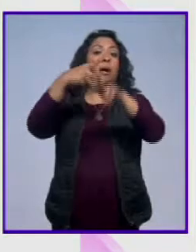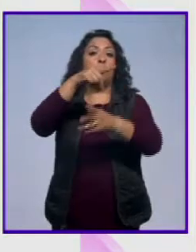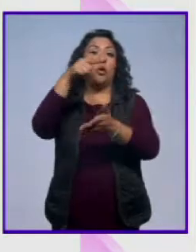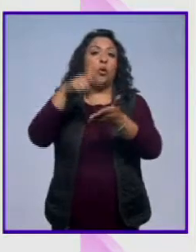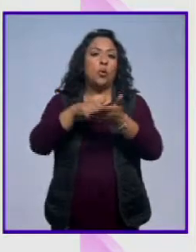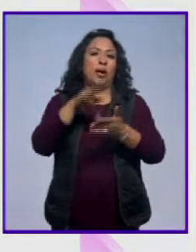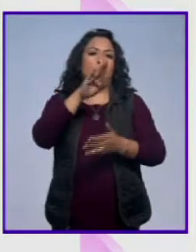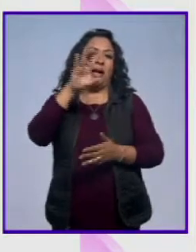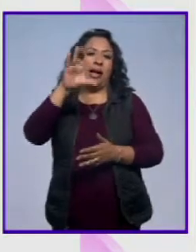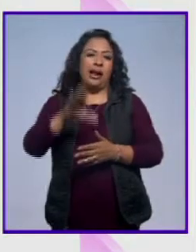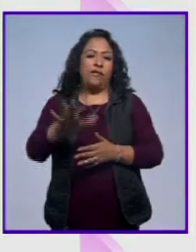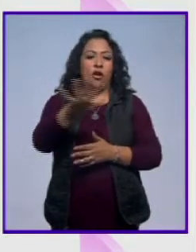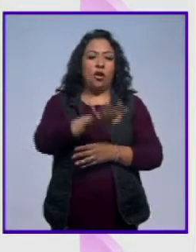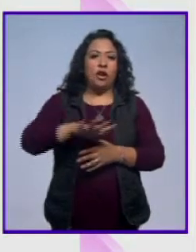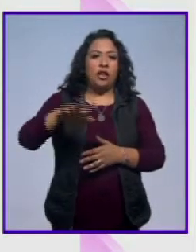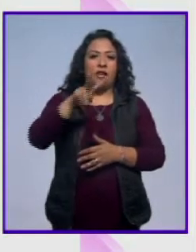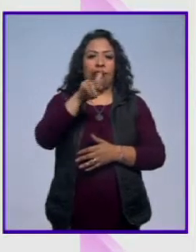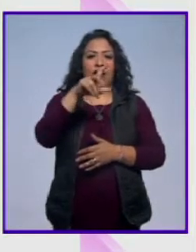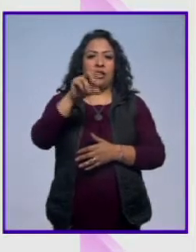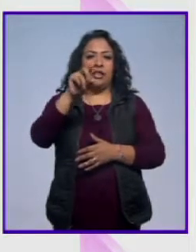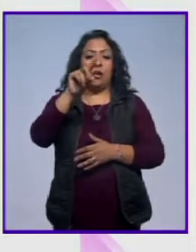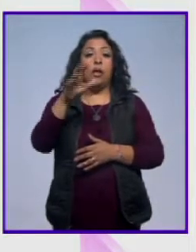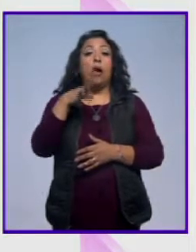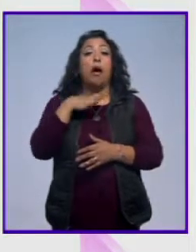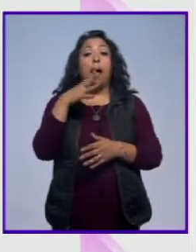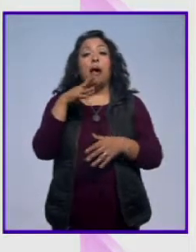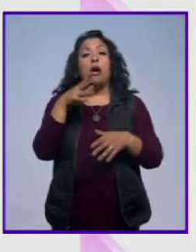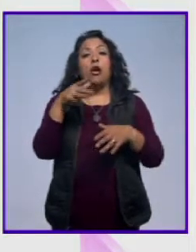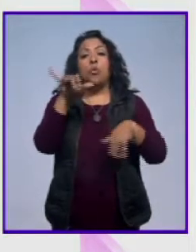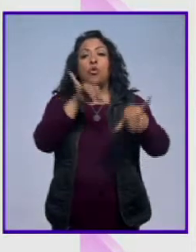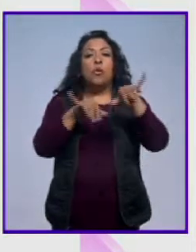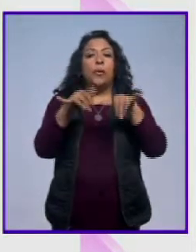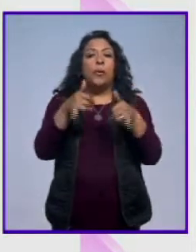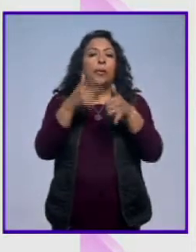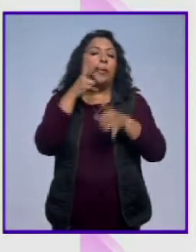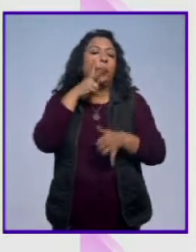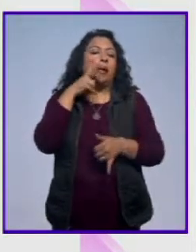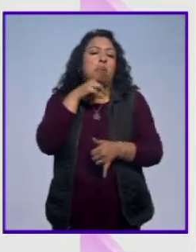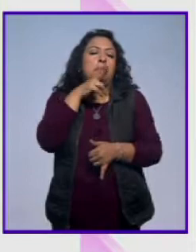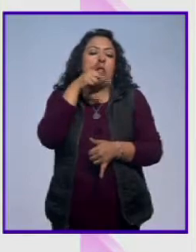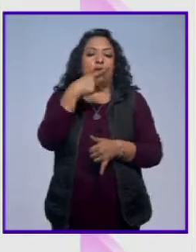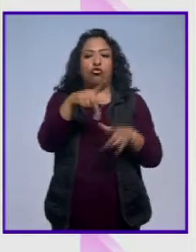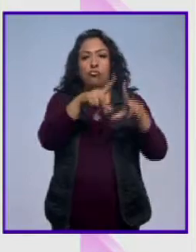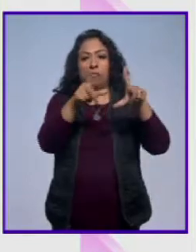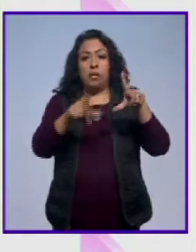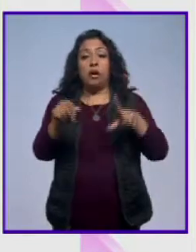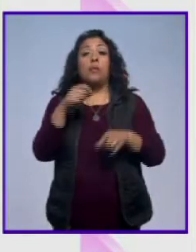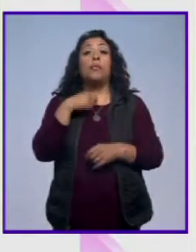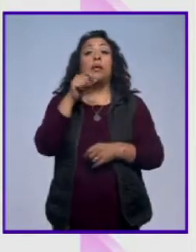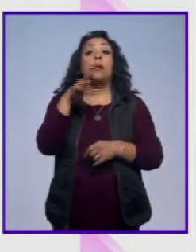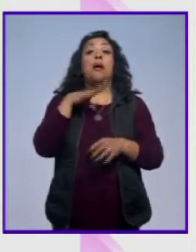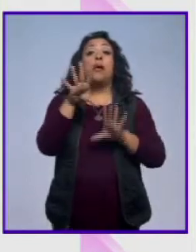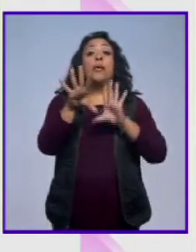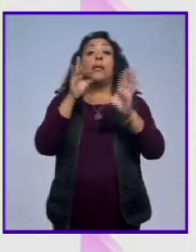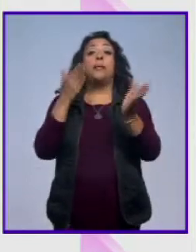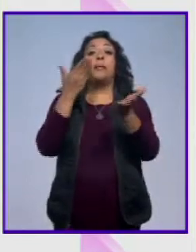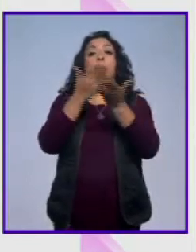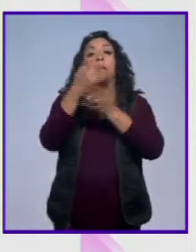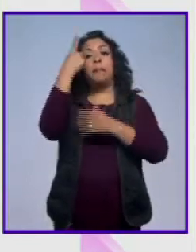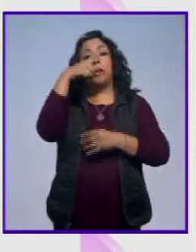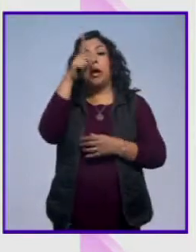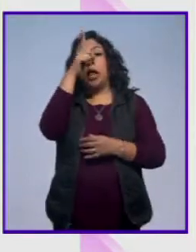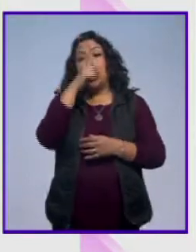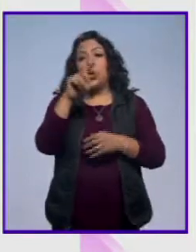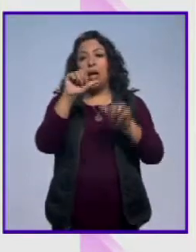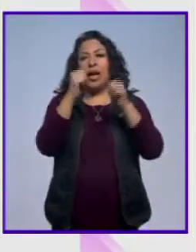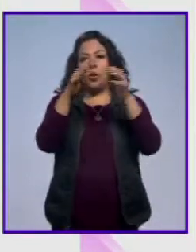Baja California, donde se prepara uno de los mejores vinos que se consumen en el país. Y tenemos a los nominados para las lunas del auditorio